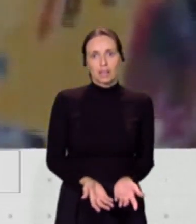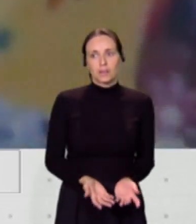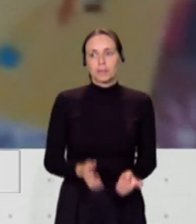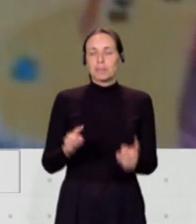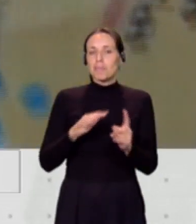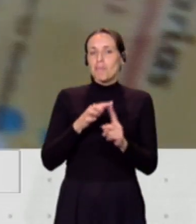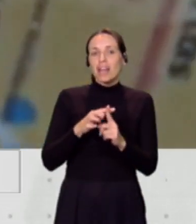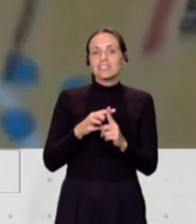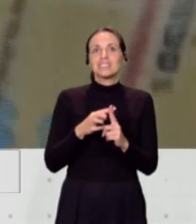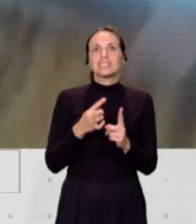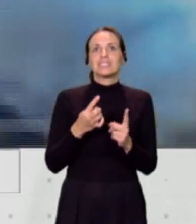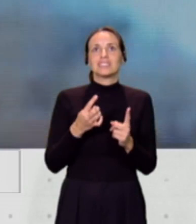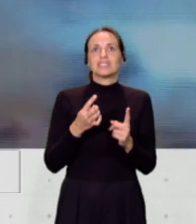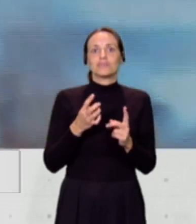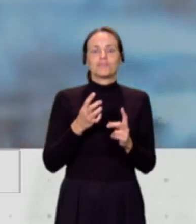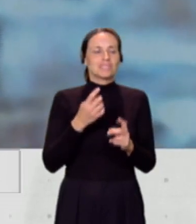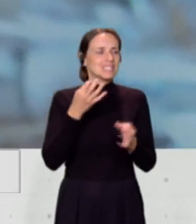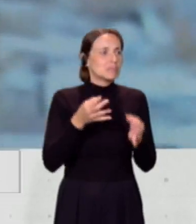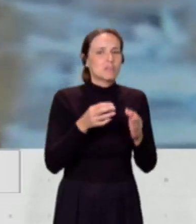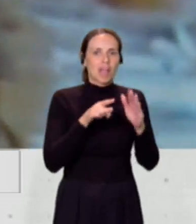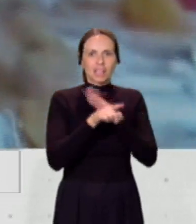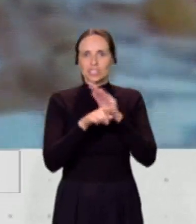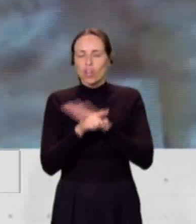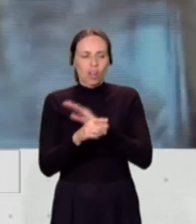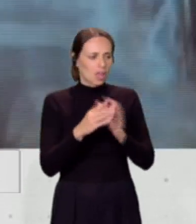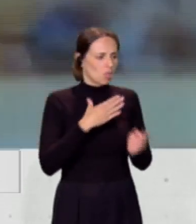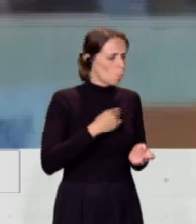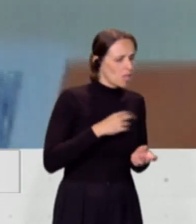buscando el papel que te falta o el papel que, bueno,